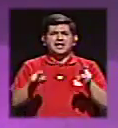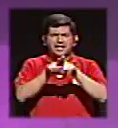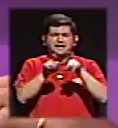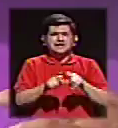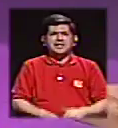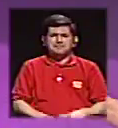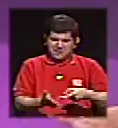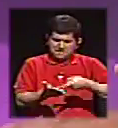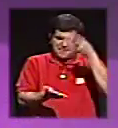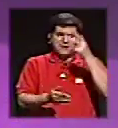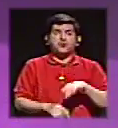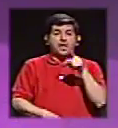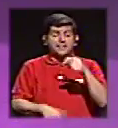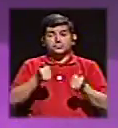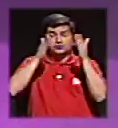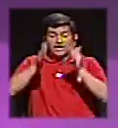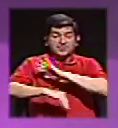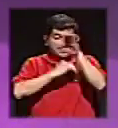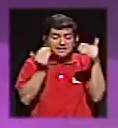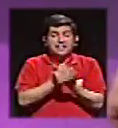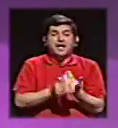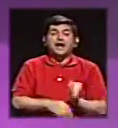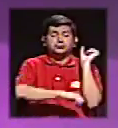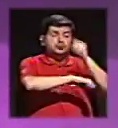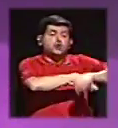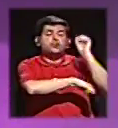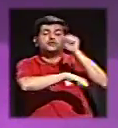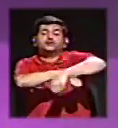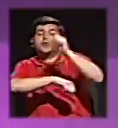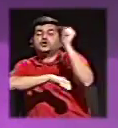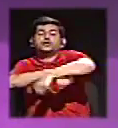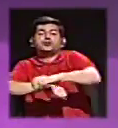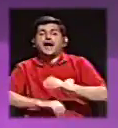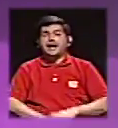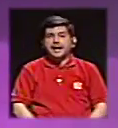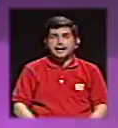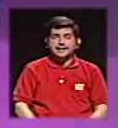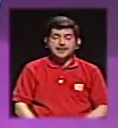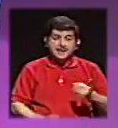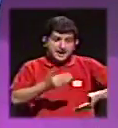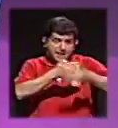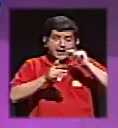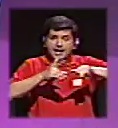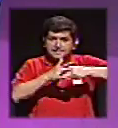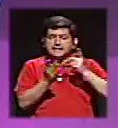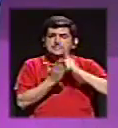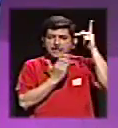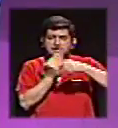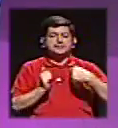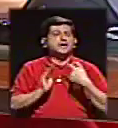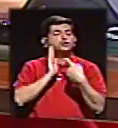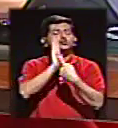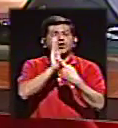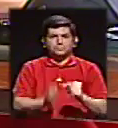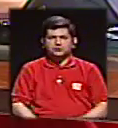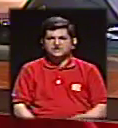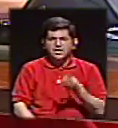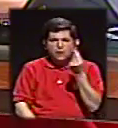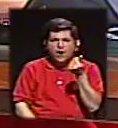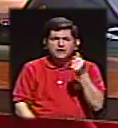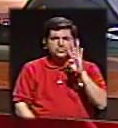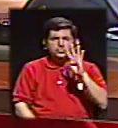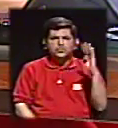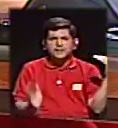candidata que podría matar a todos ahora, y yo le acabo y antes de empezar el programa le mostré ¿cuántos eran?